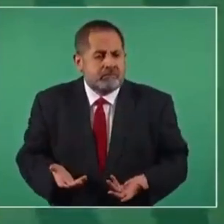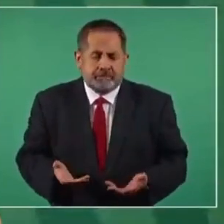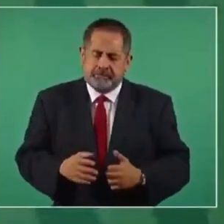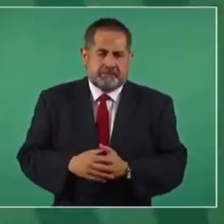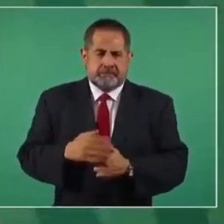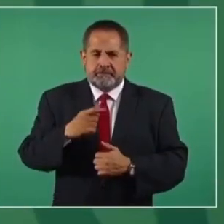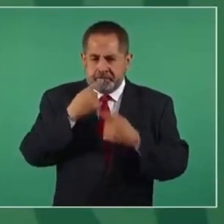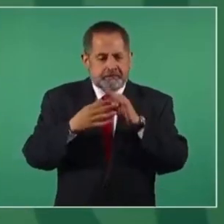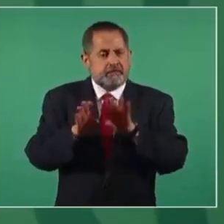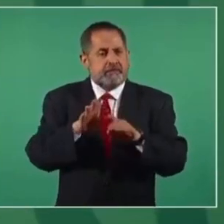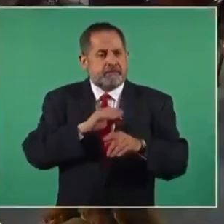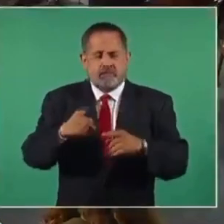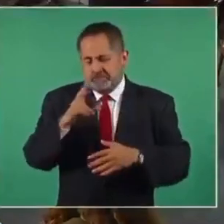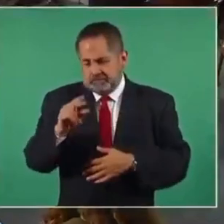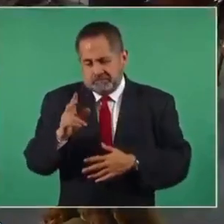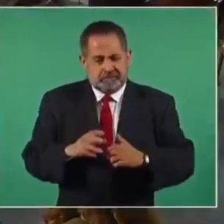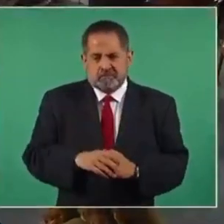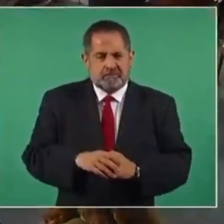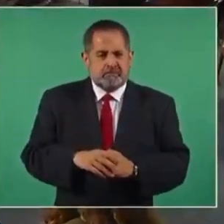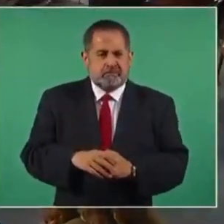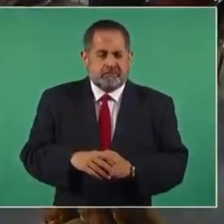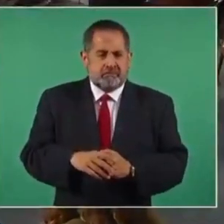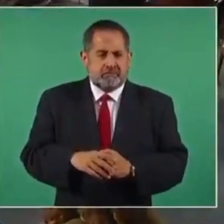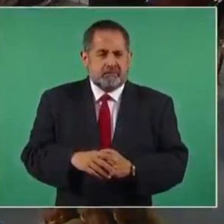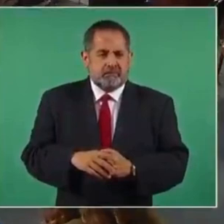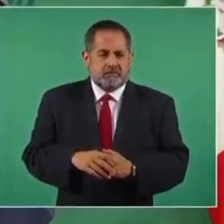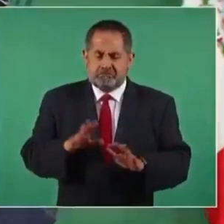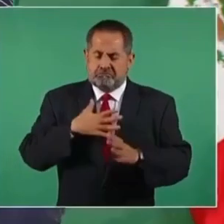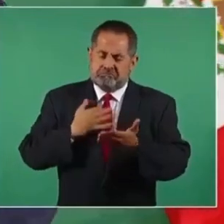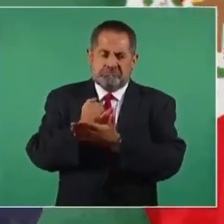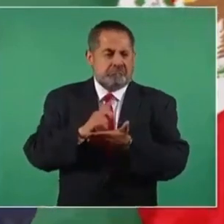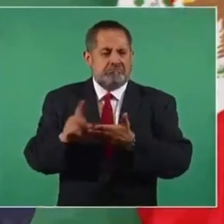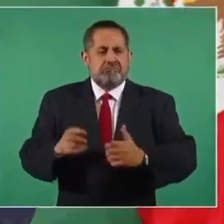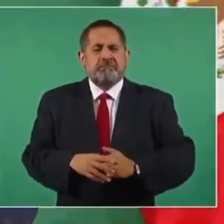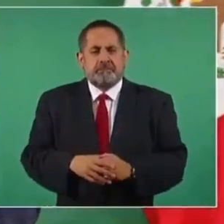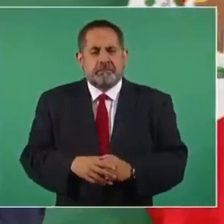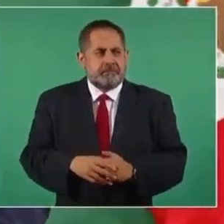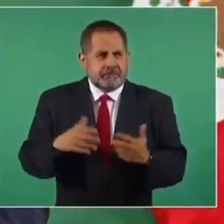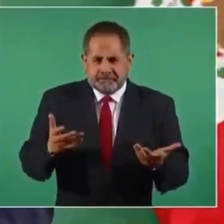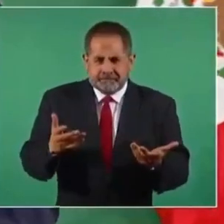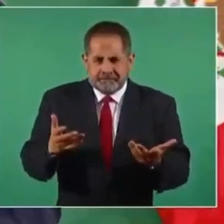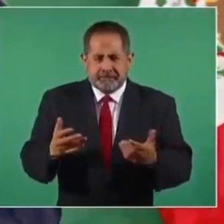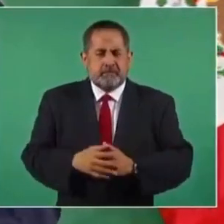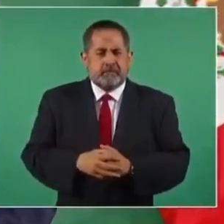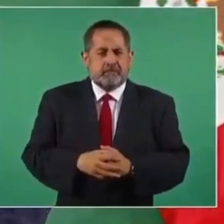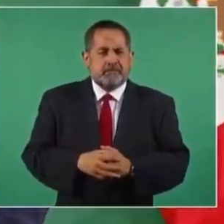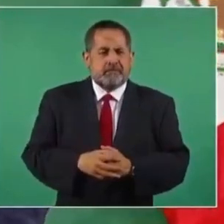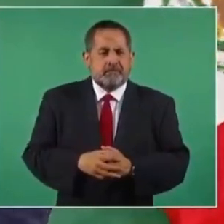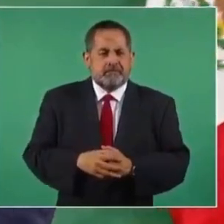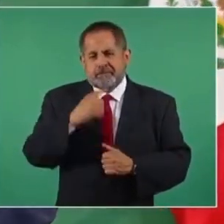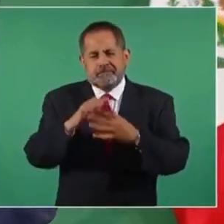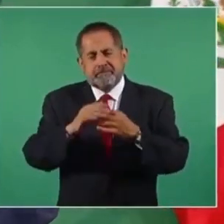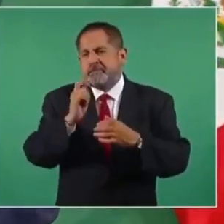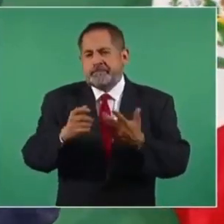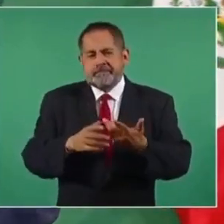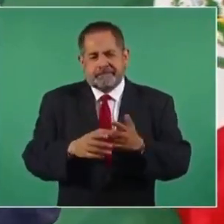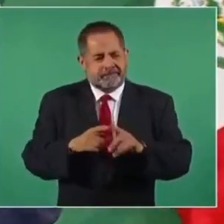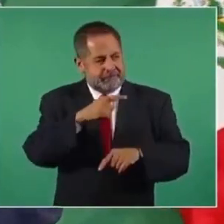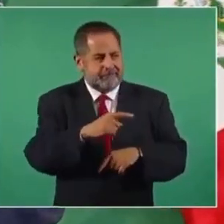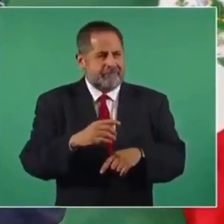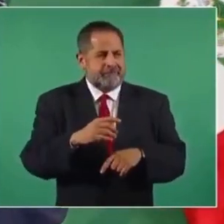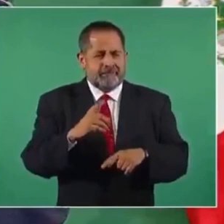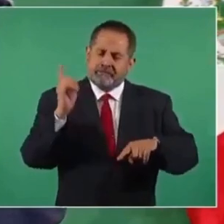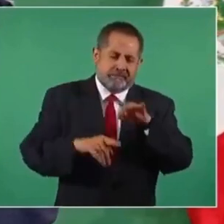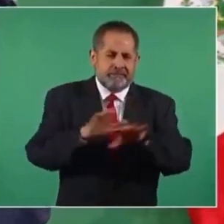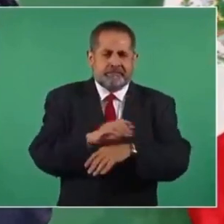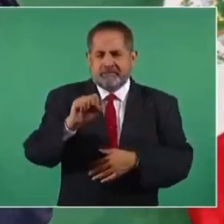Ni pueden alegar. No. Es el derecho. Pues entonces, que le cambien de nombre a